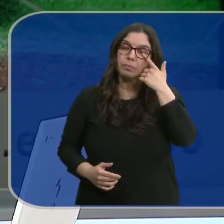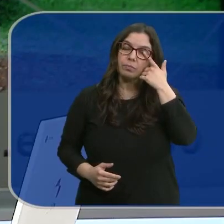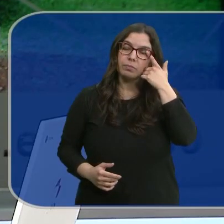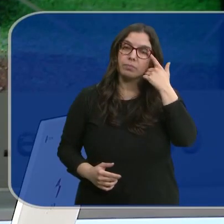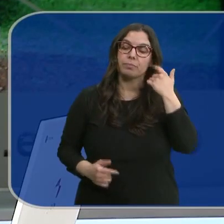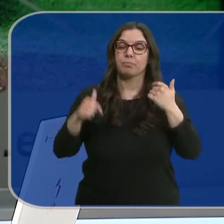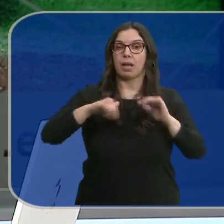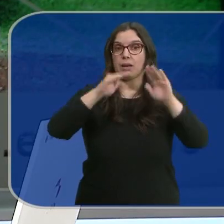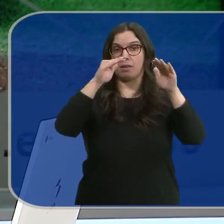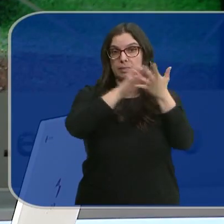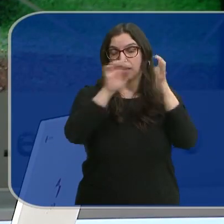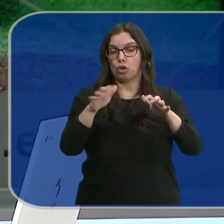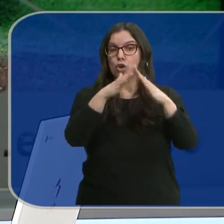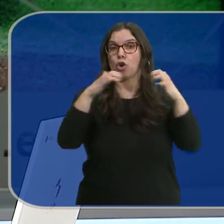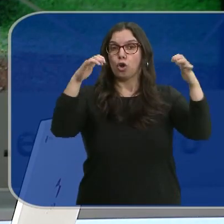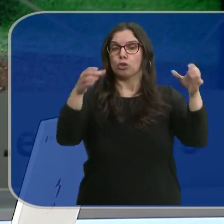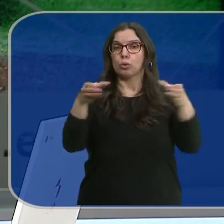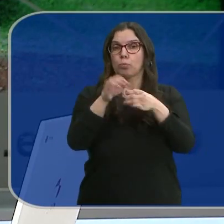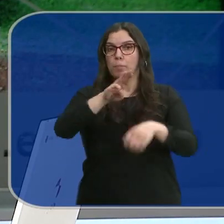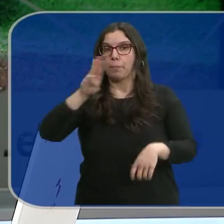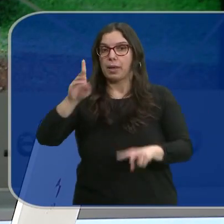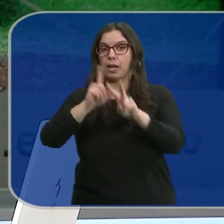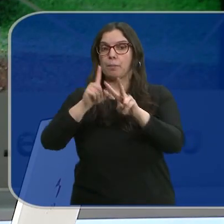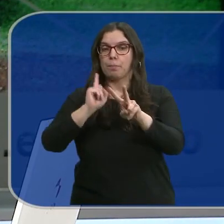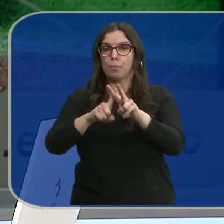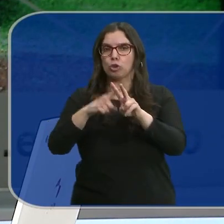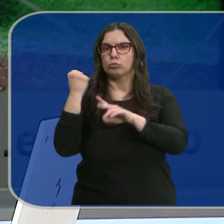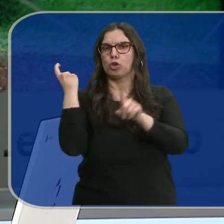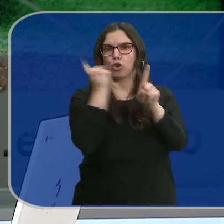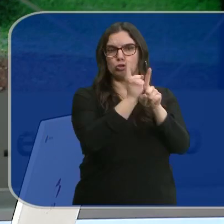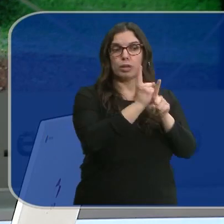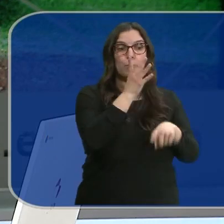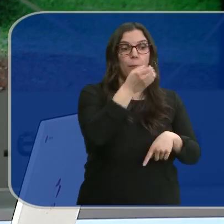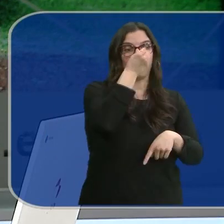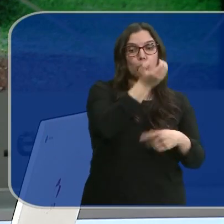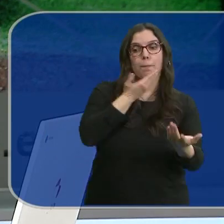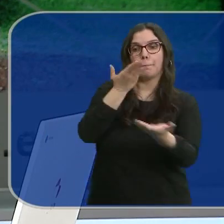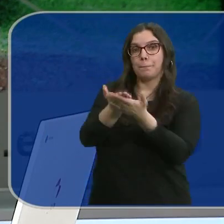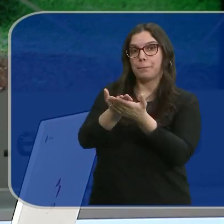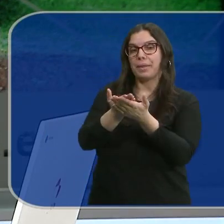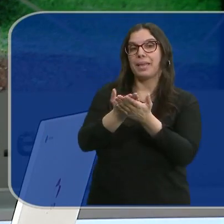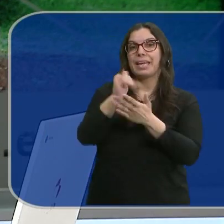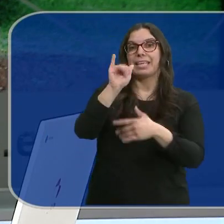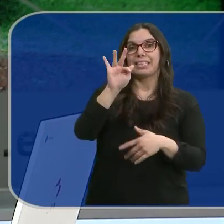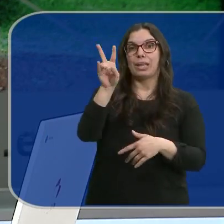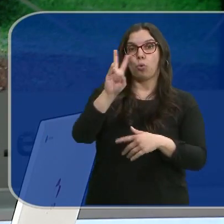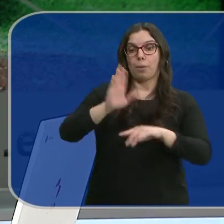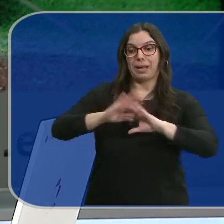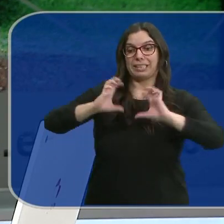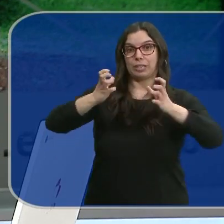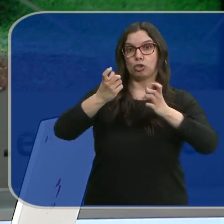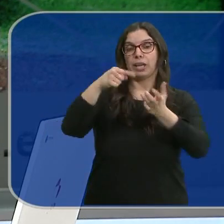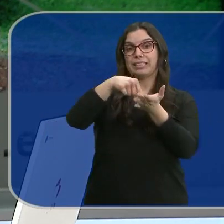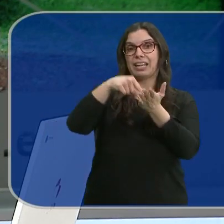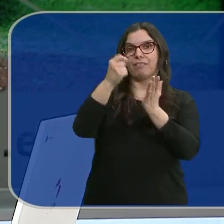De vuelta a Castilla y León en las Cortes Partido Popular y Vox han rechazado la petición del PSOE de rebajar las tarifas de la ITV para los tractores.